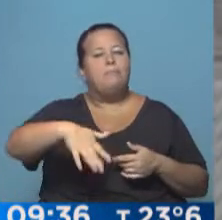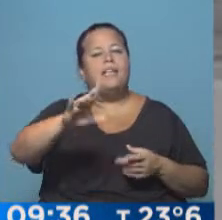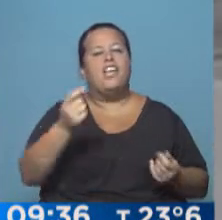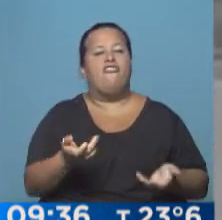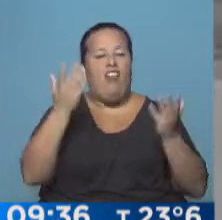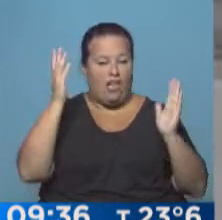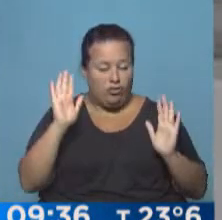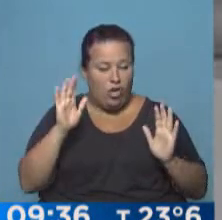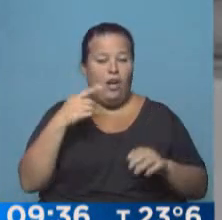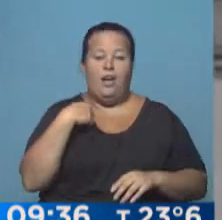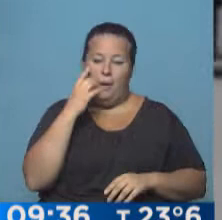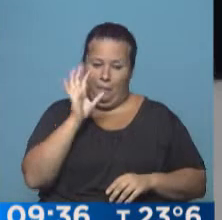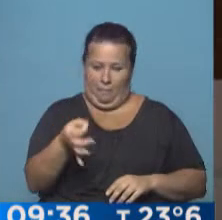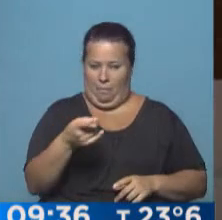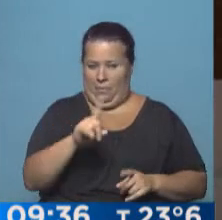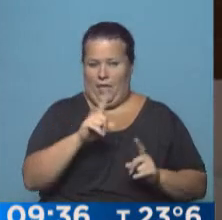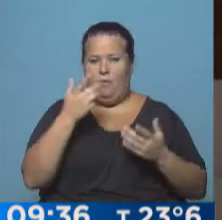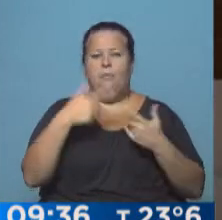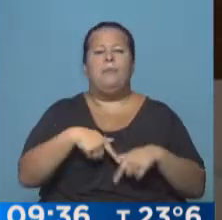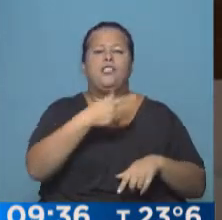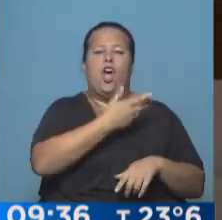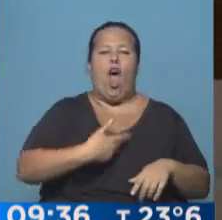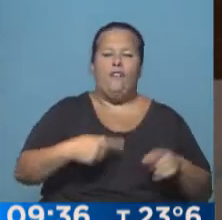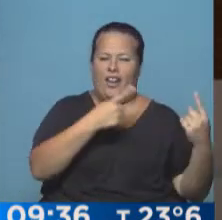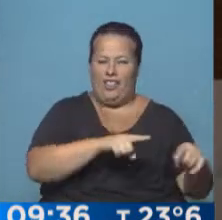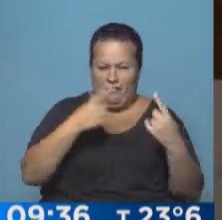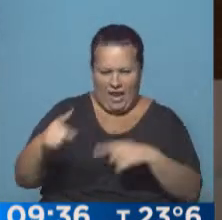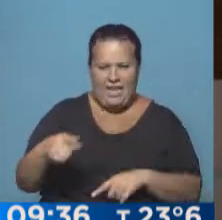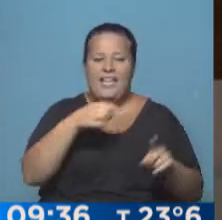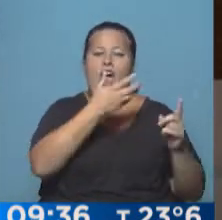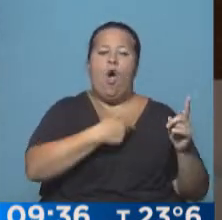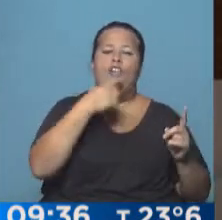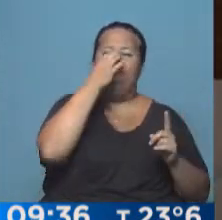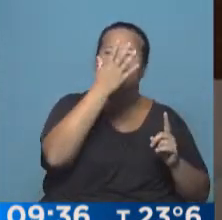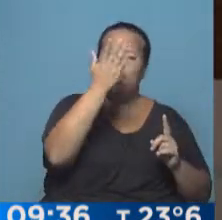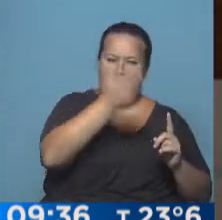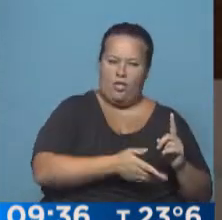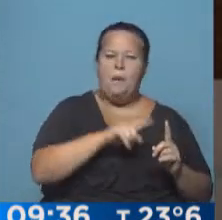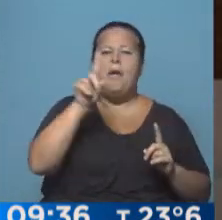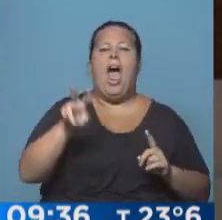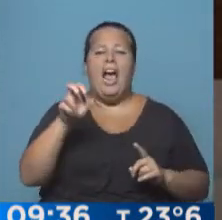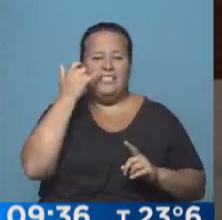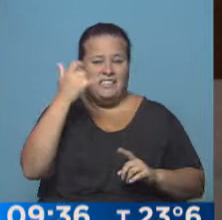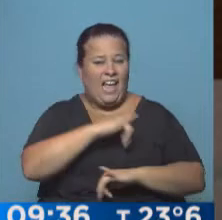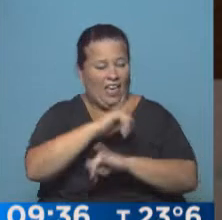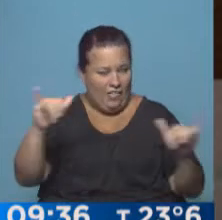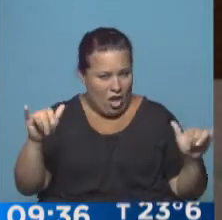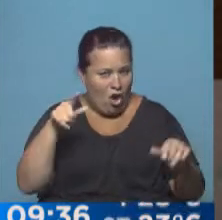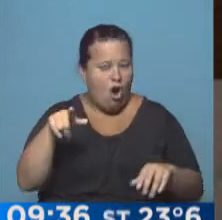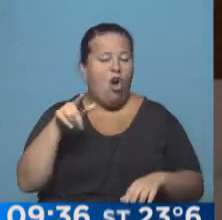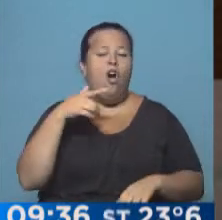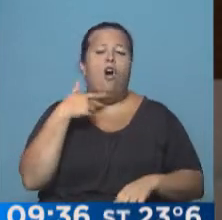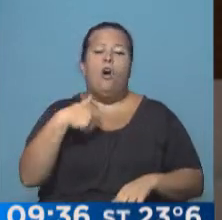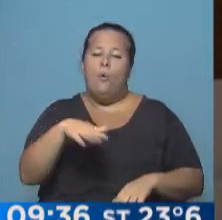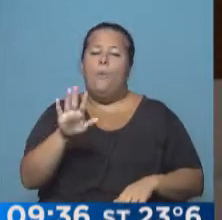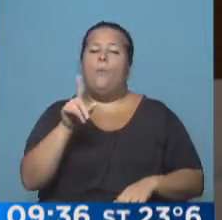inflación que vemos que está lejos de lo que proyecta el Ejecutivo, que habla de un 25%. Sin embargo, los alquileres ya adelantaron que